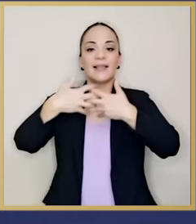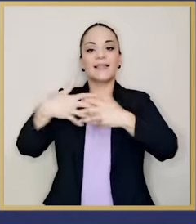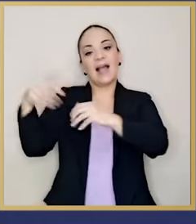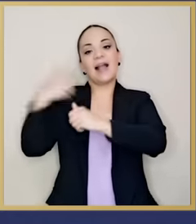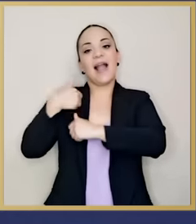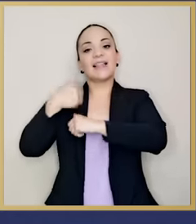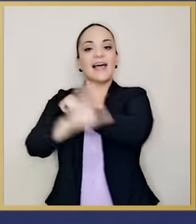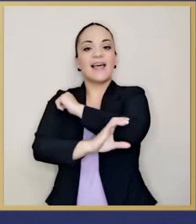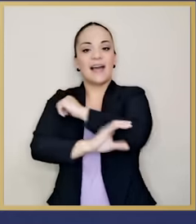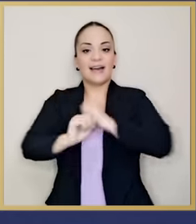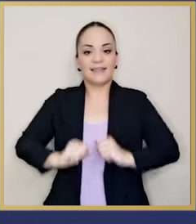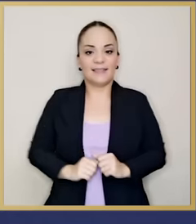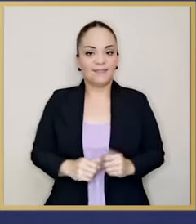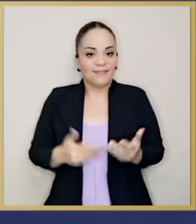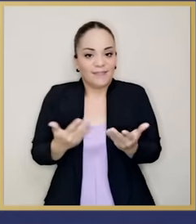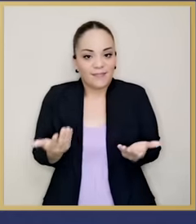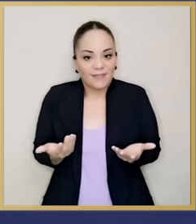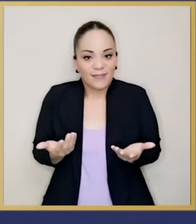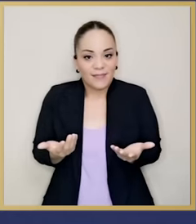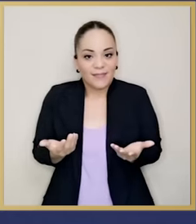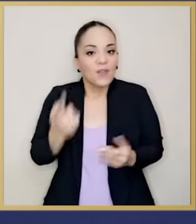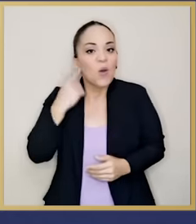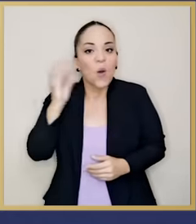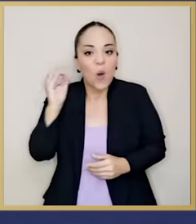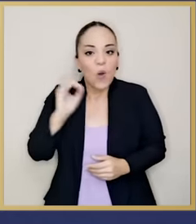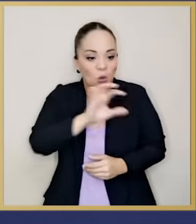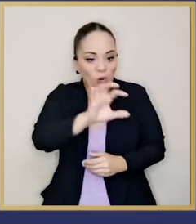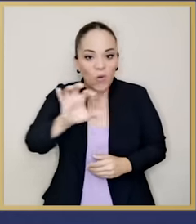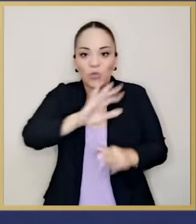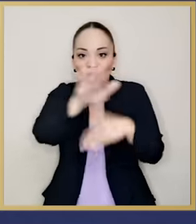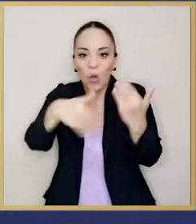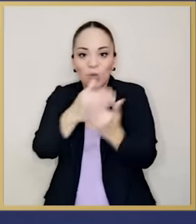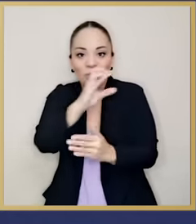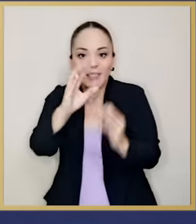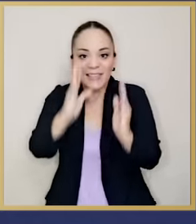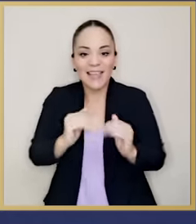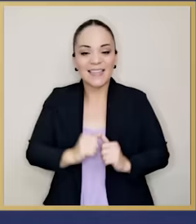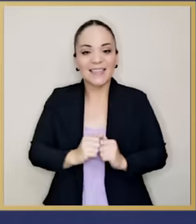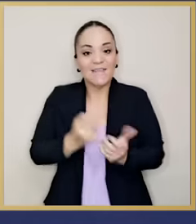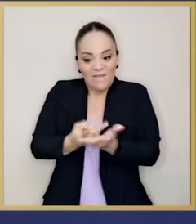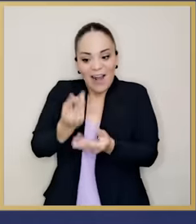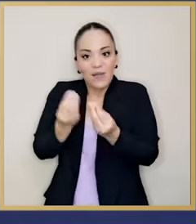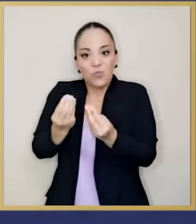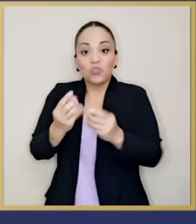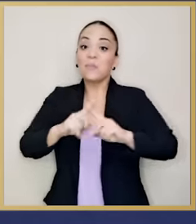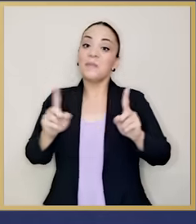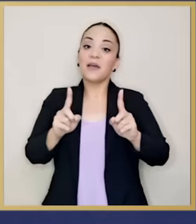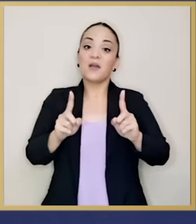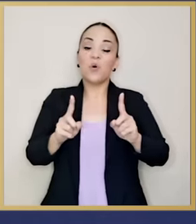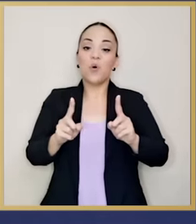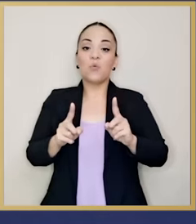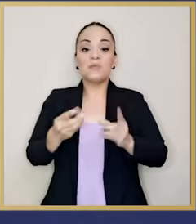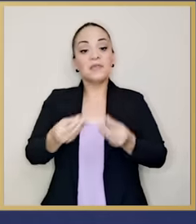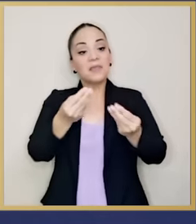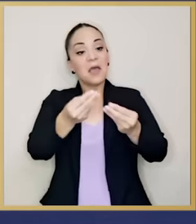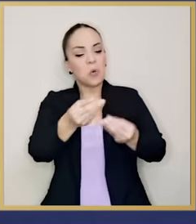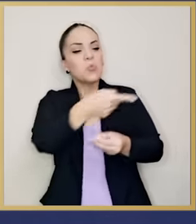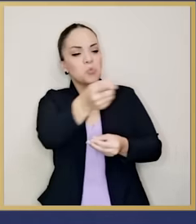ese oro que es de todos y que tiene un valor descomunal por un 2%